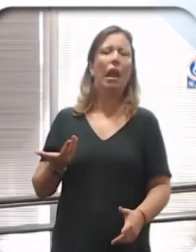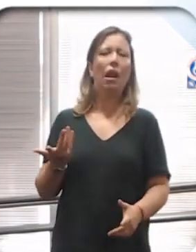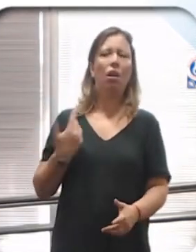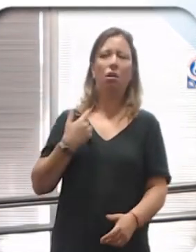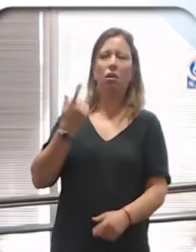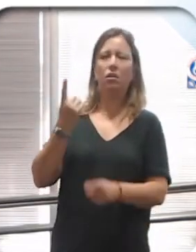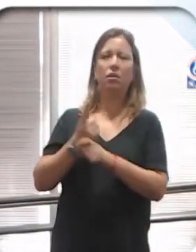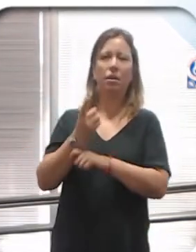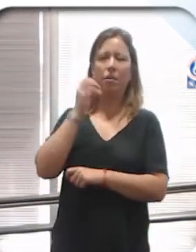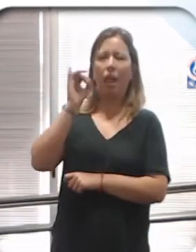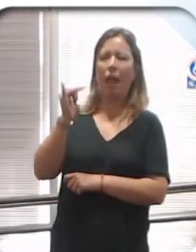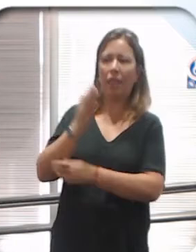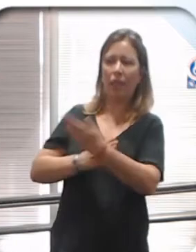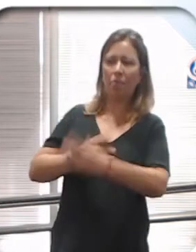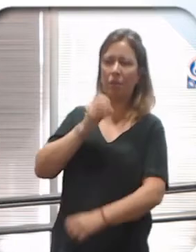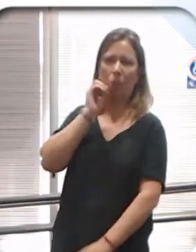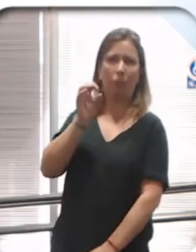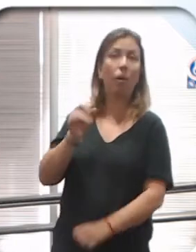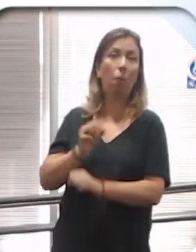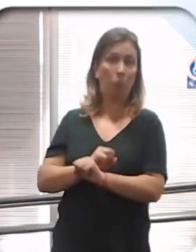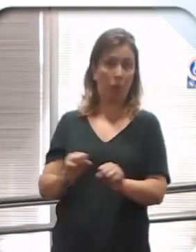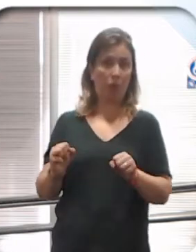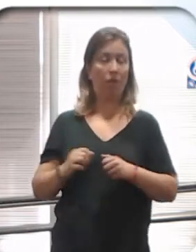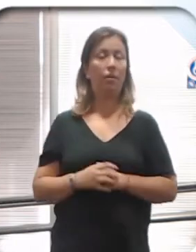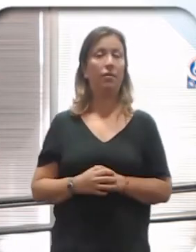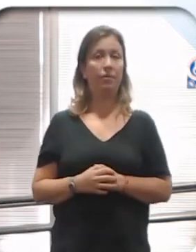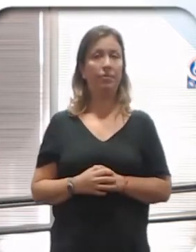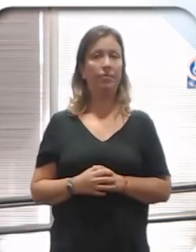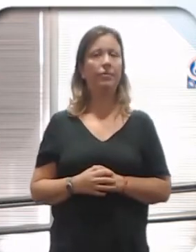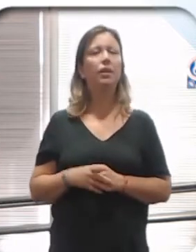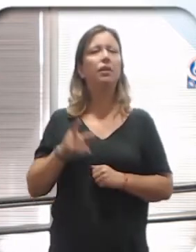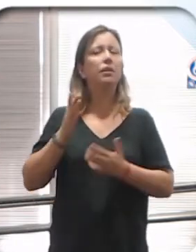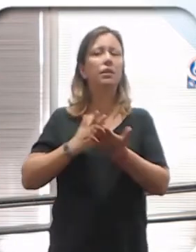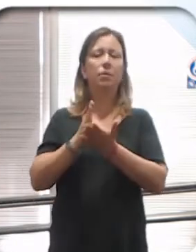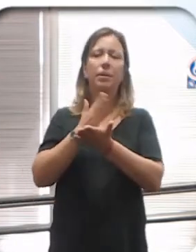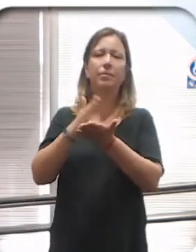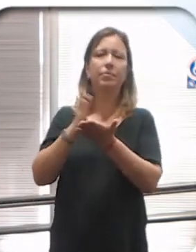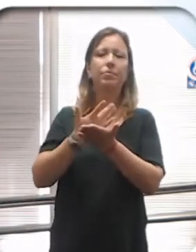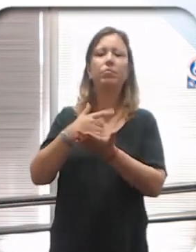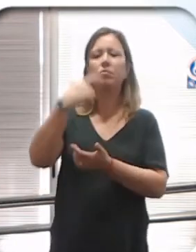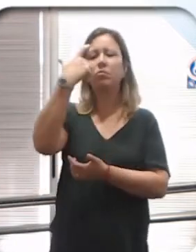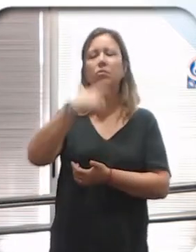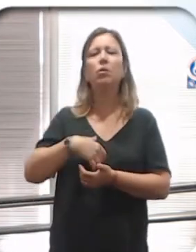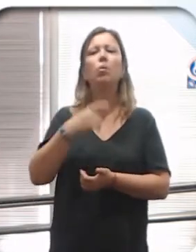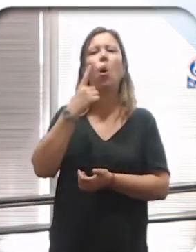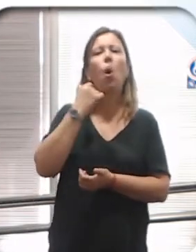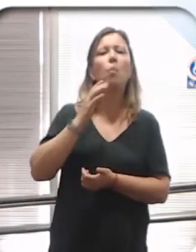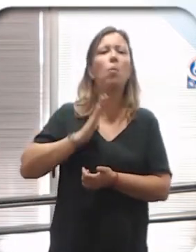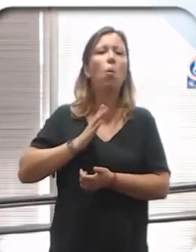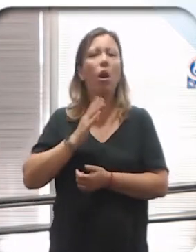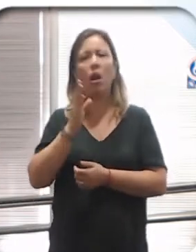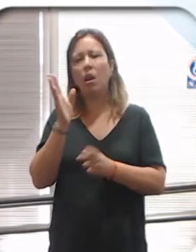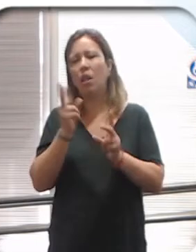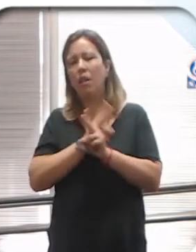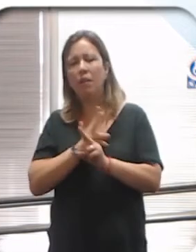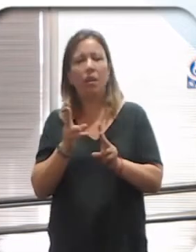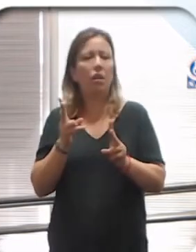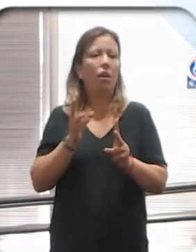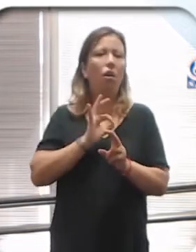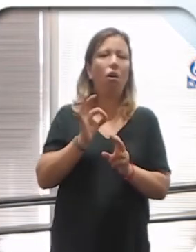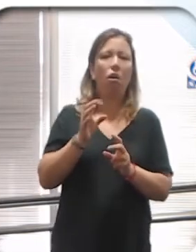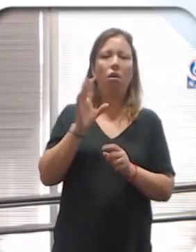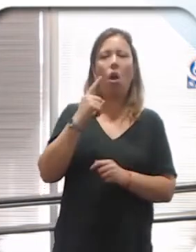que ver con esa discapacidad, por ejemplo. Son discriminados por el género, si son